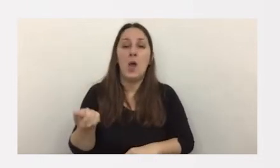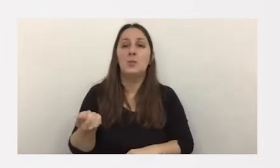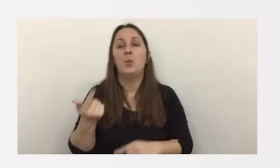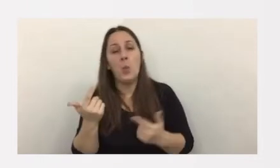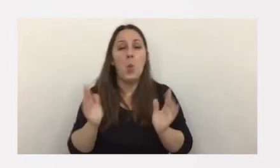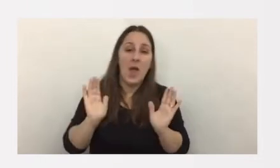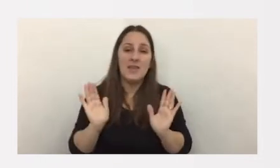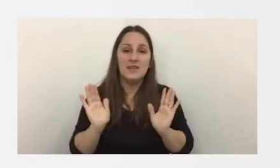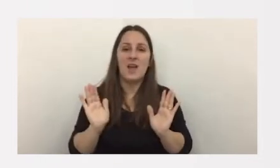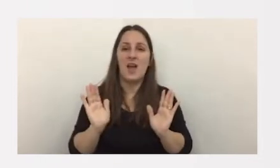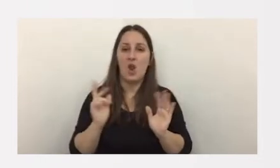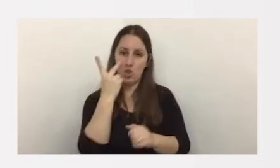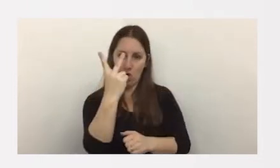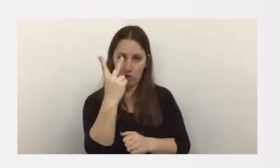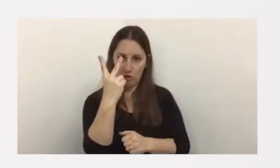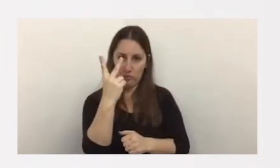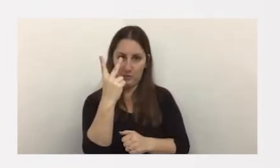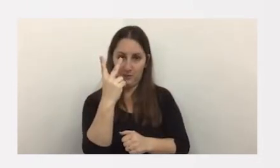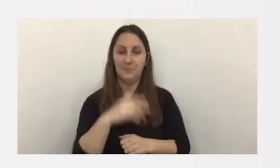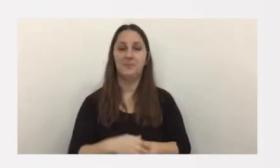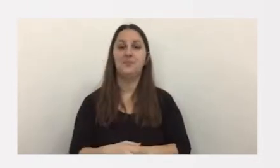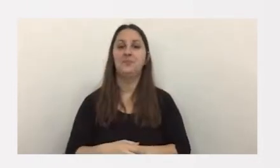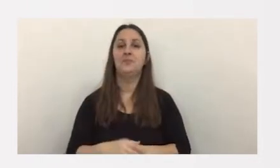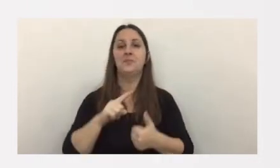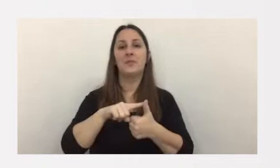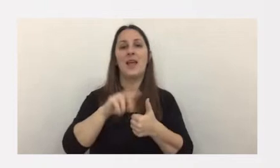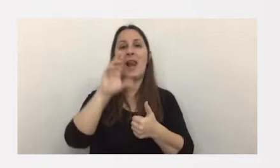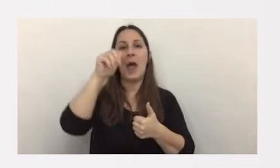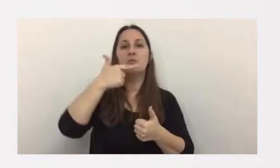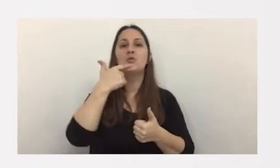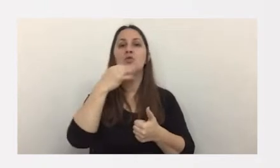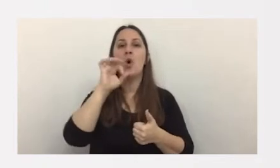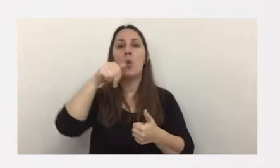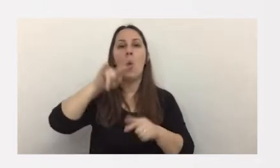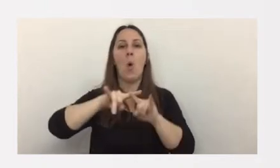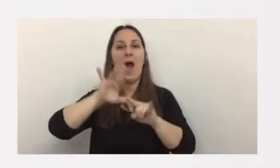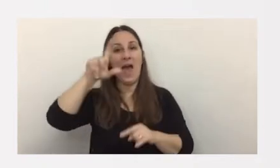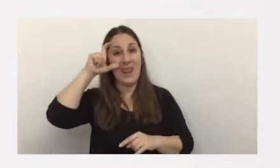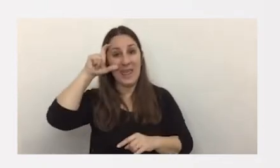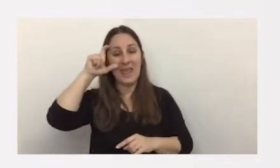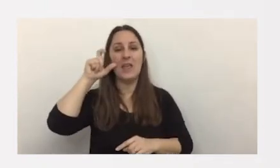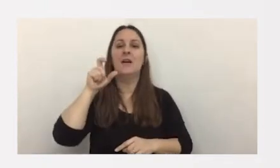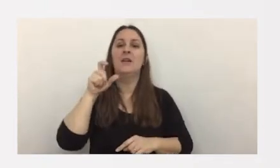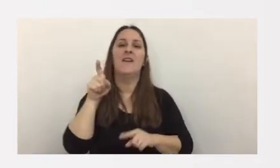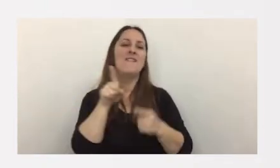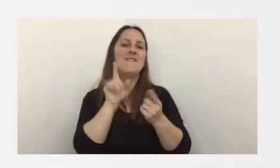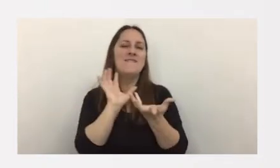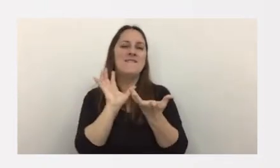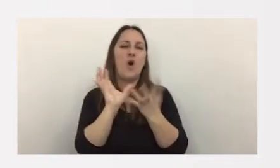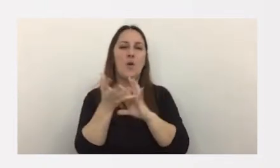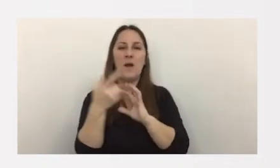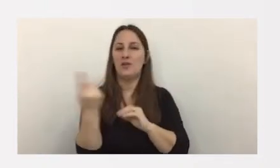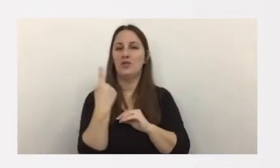probablemente una de dos cosas un ransomware que es la modalidad que